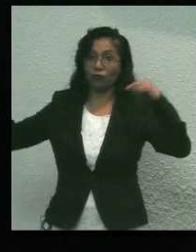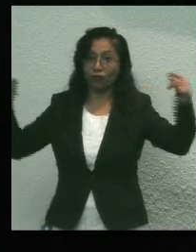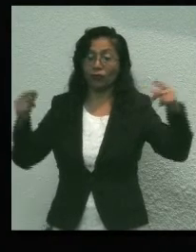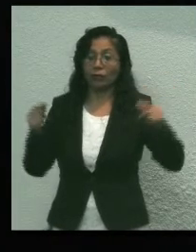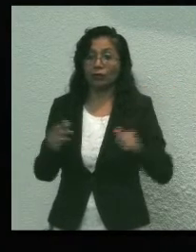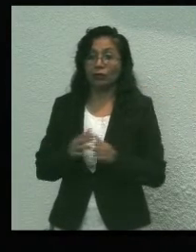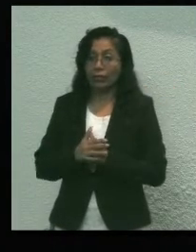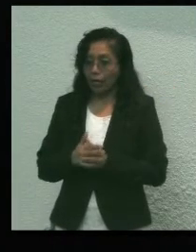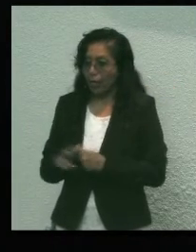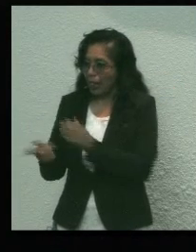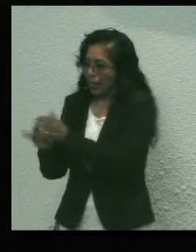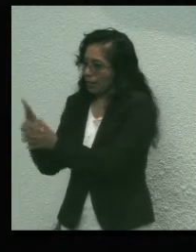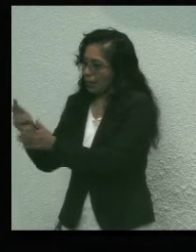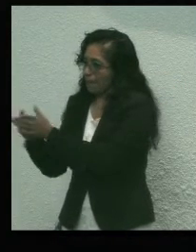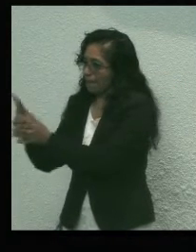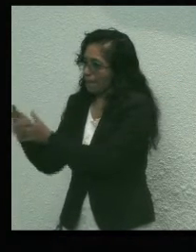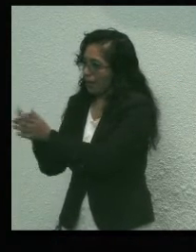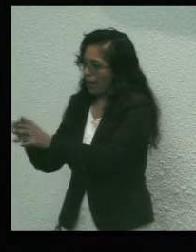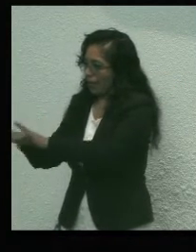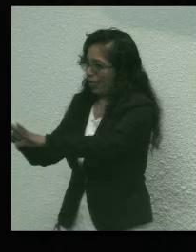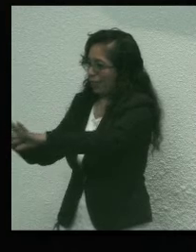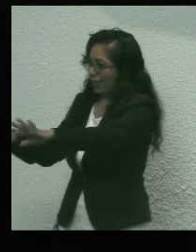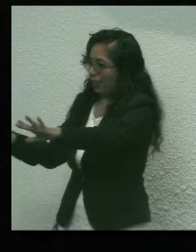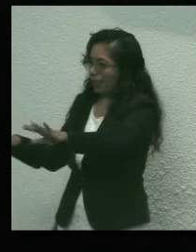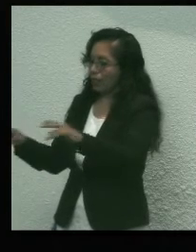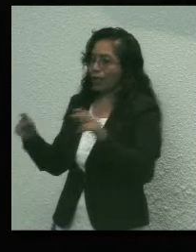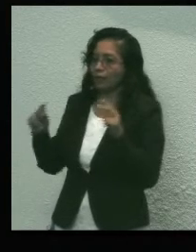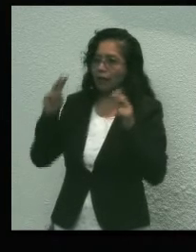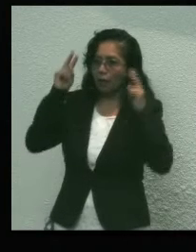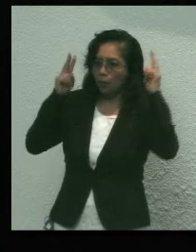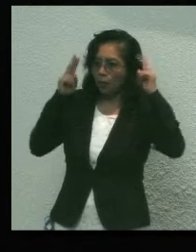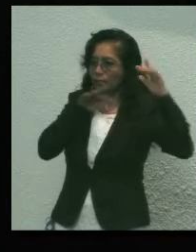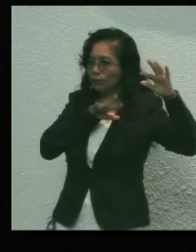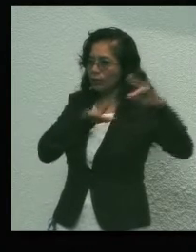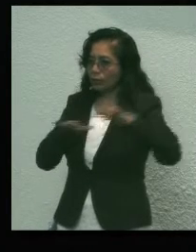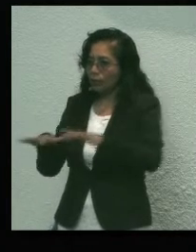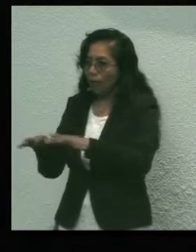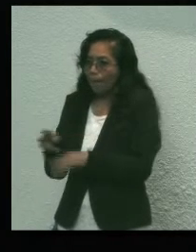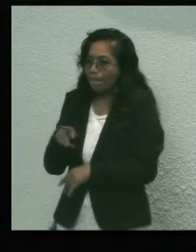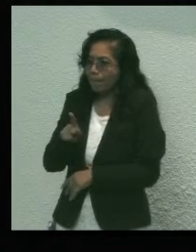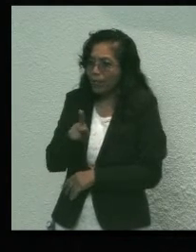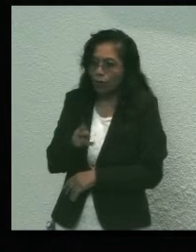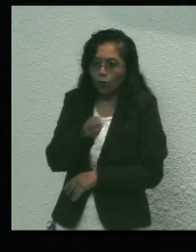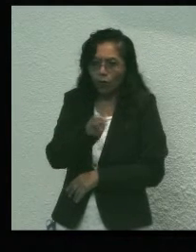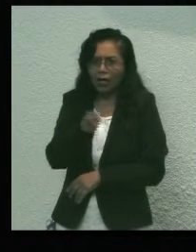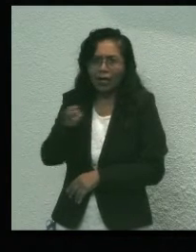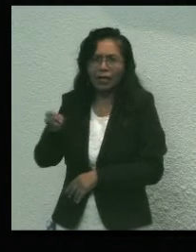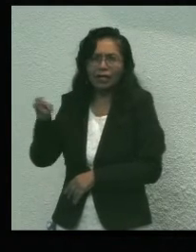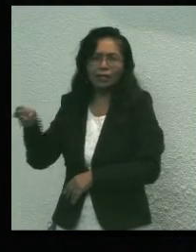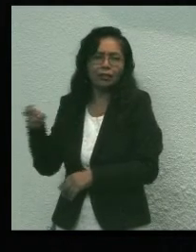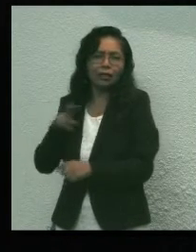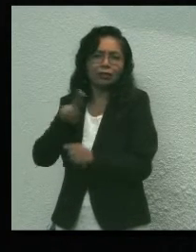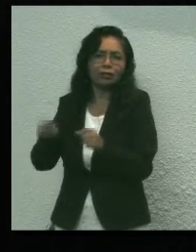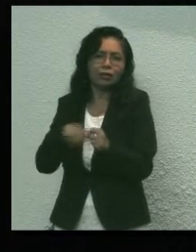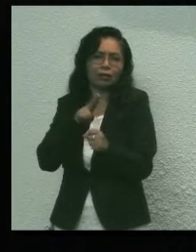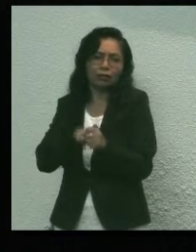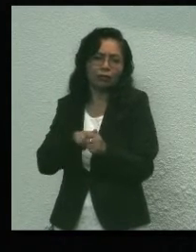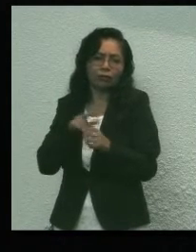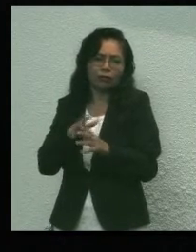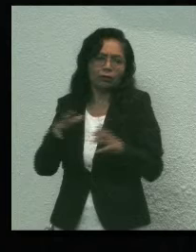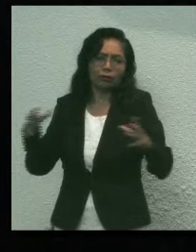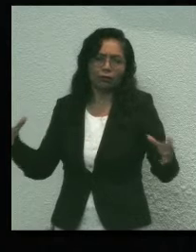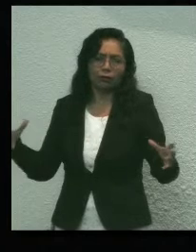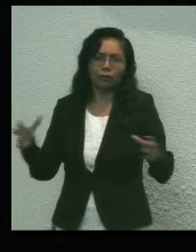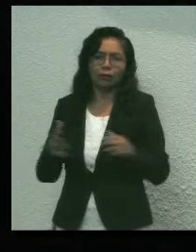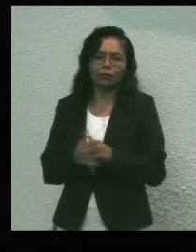oleada de sargazo puede afectar el flujo de visitantes, pero todas estas condiciones propias de la naturaleza o generadas por el